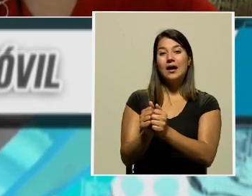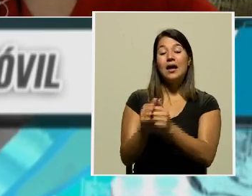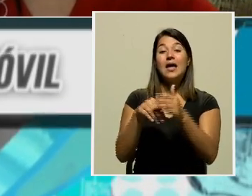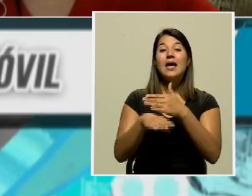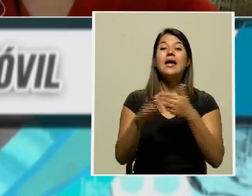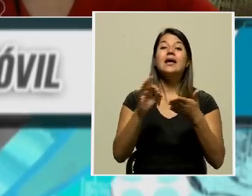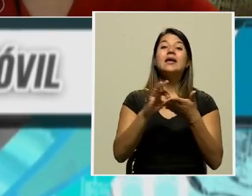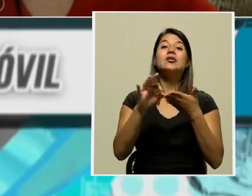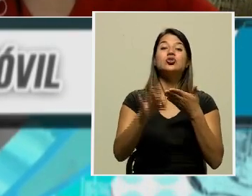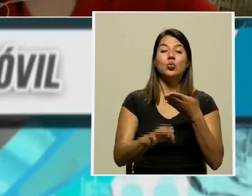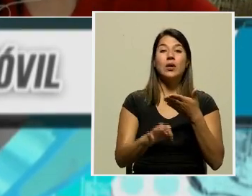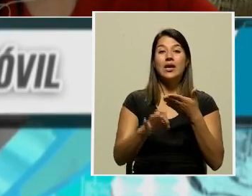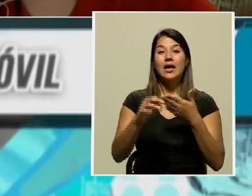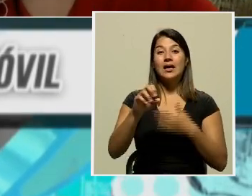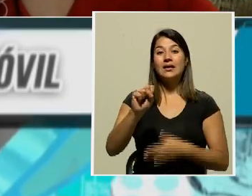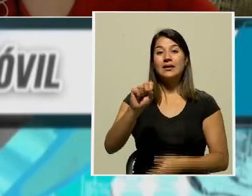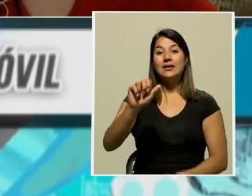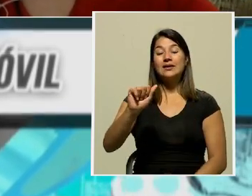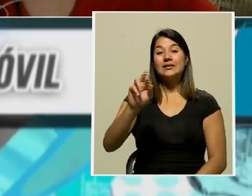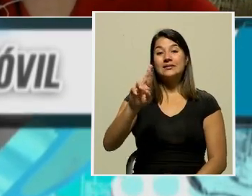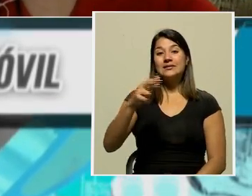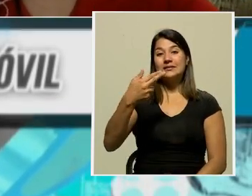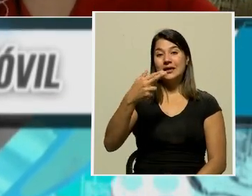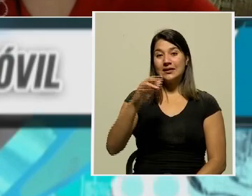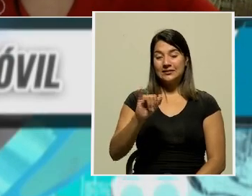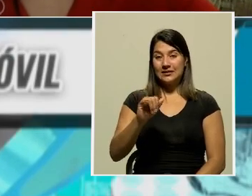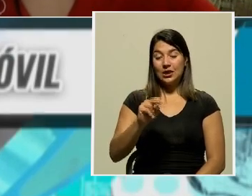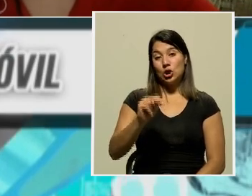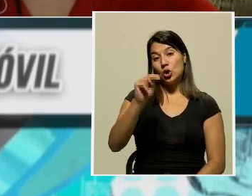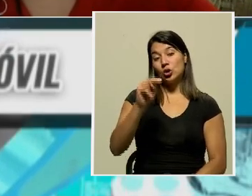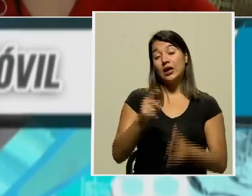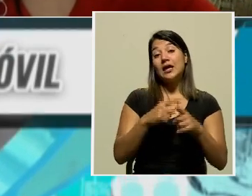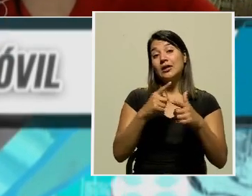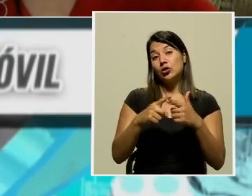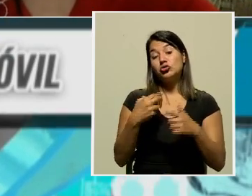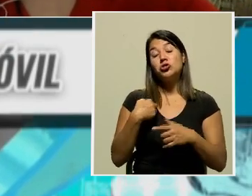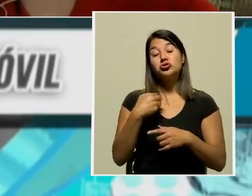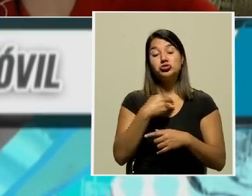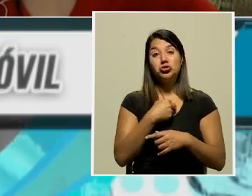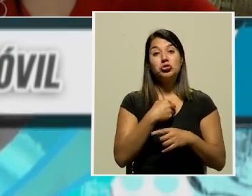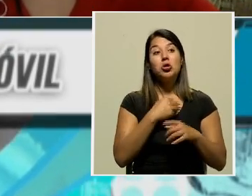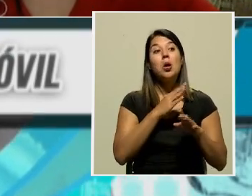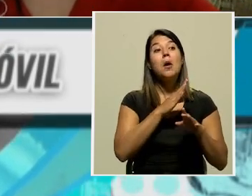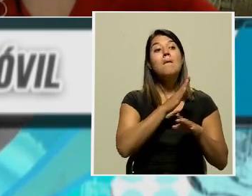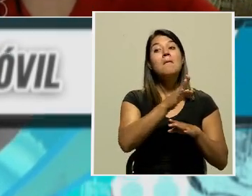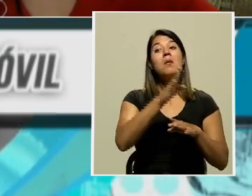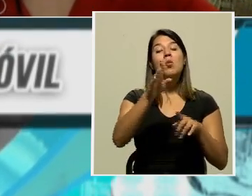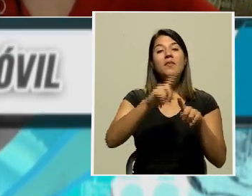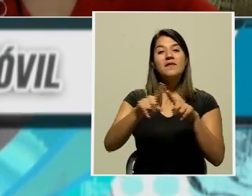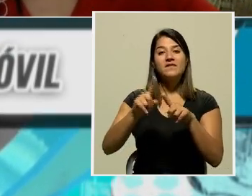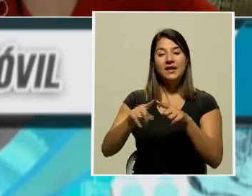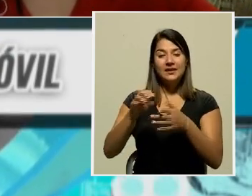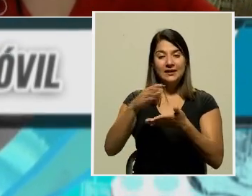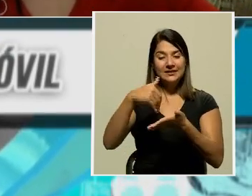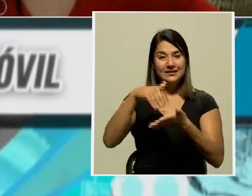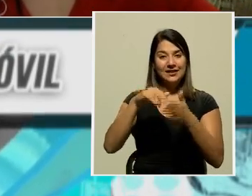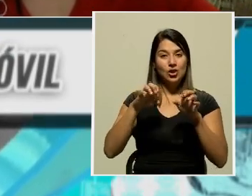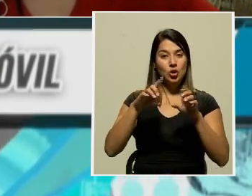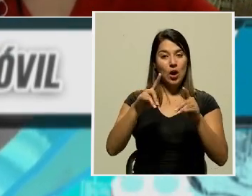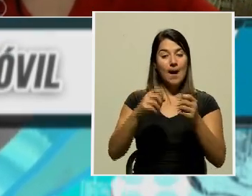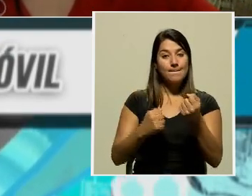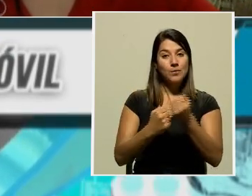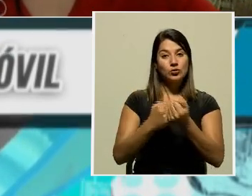la escuela de Sarchí, en Sarchí Norte. Y bueno, pues estaremos ahí en diferentes locaciones apoyando este proceso y dando